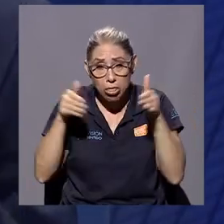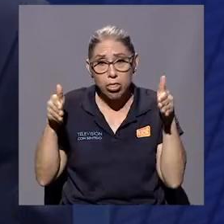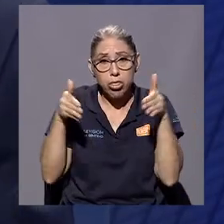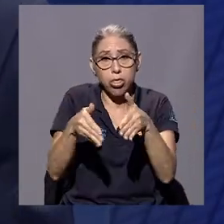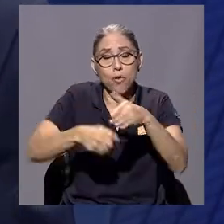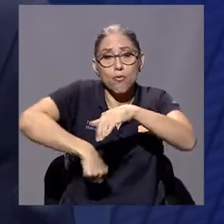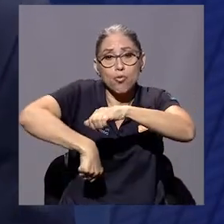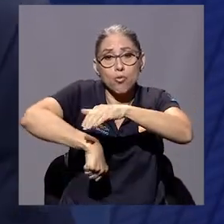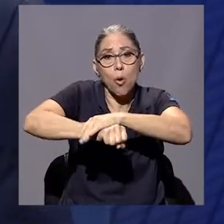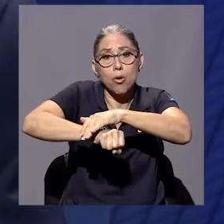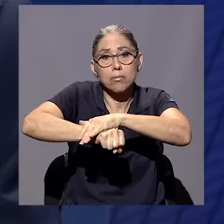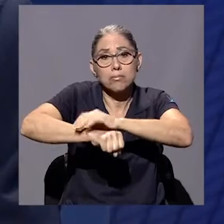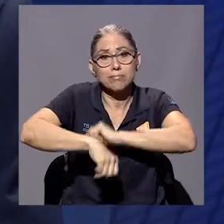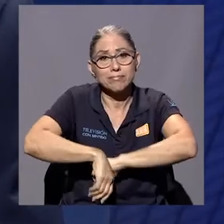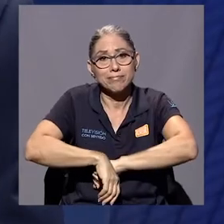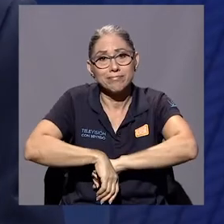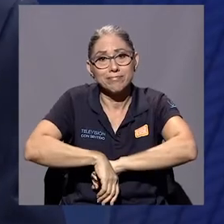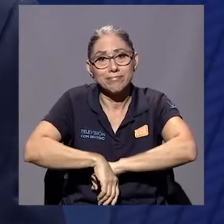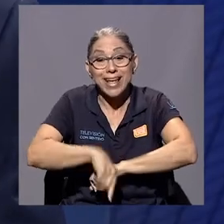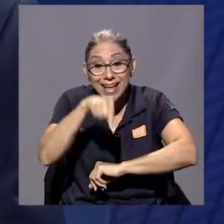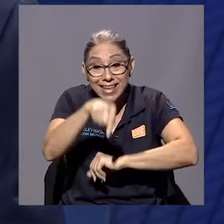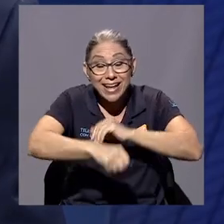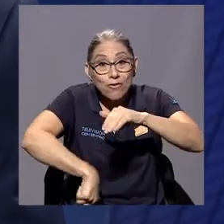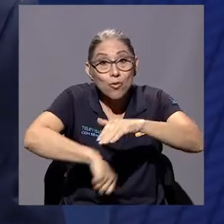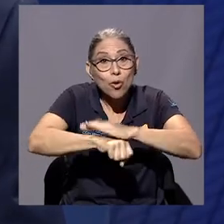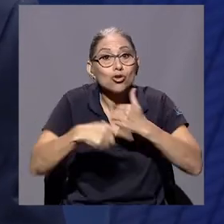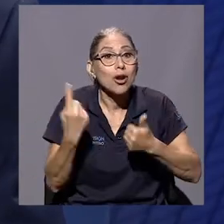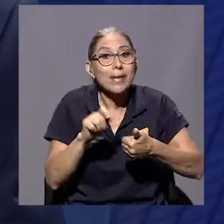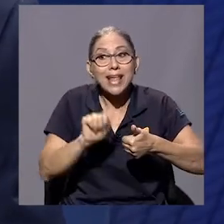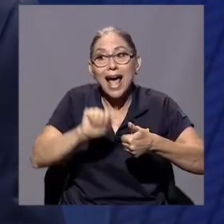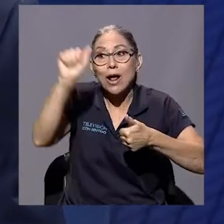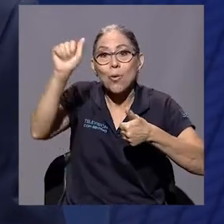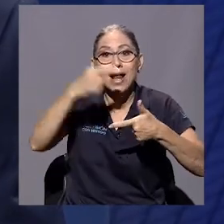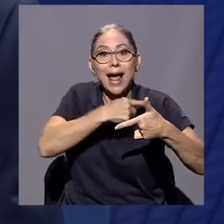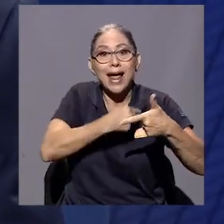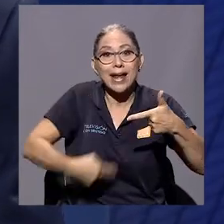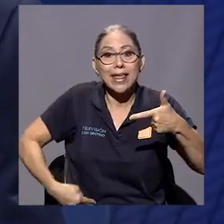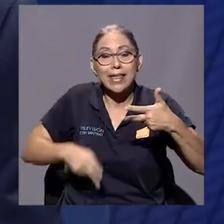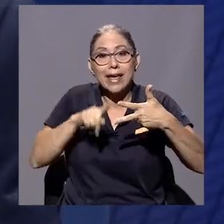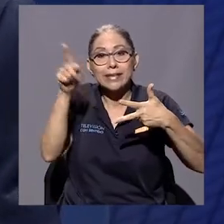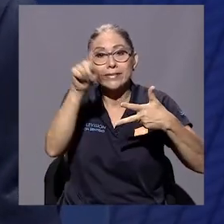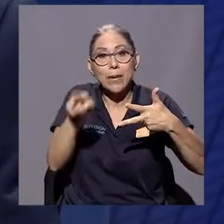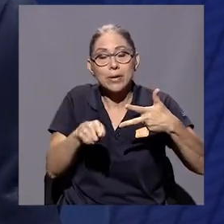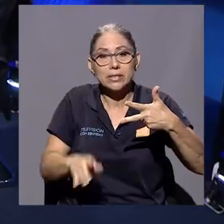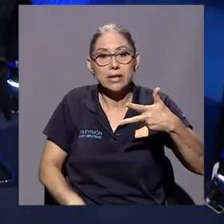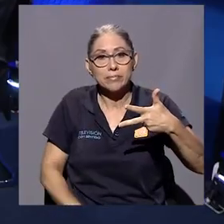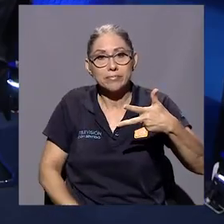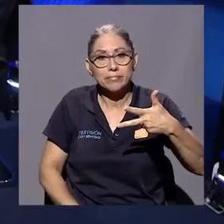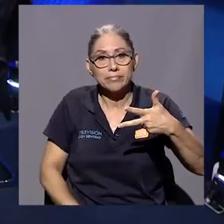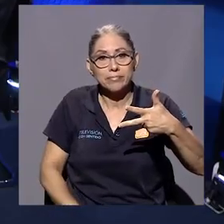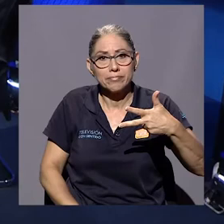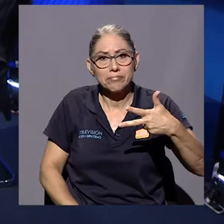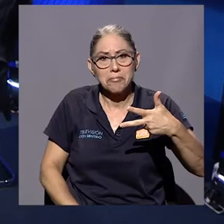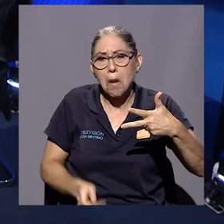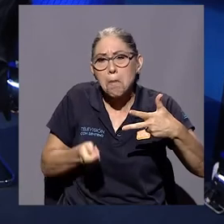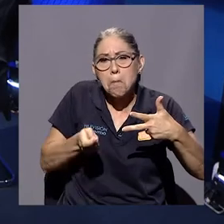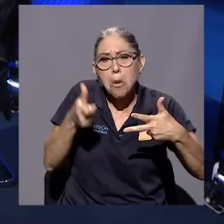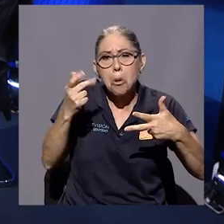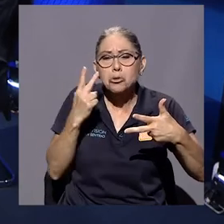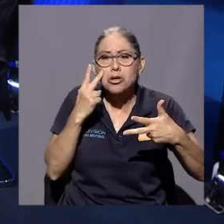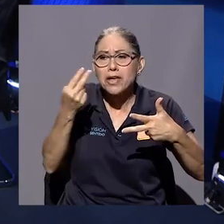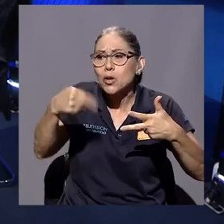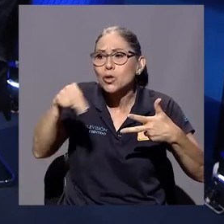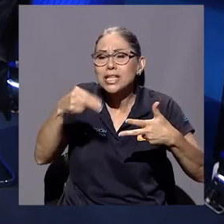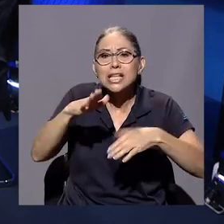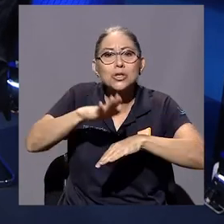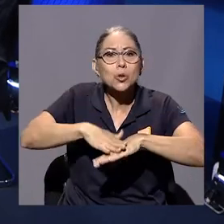dentro de ese fútbol solo Alajuela, Heredia y Zapriza. Usted rara vez ve una